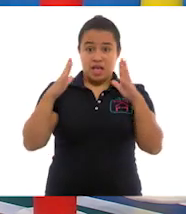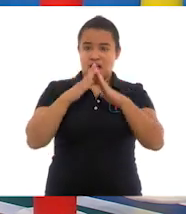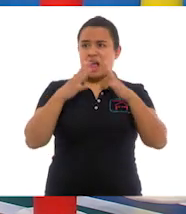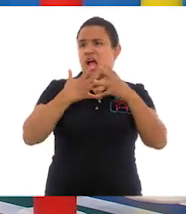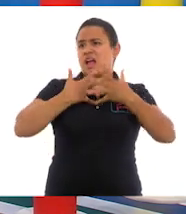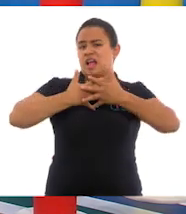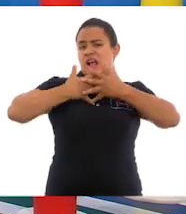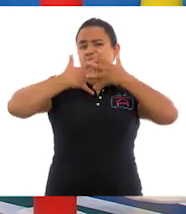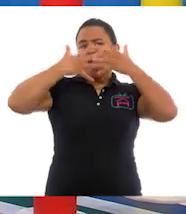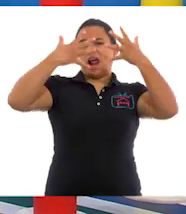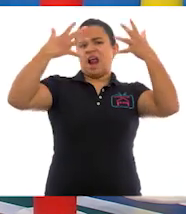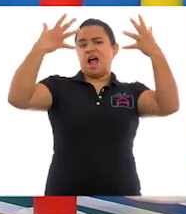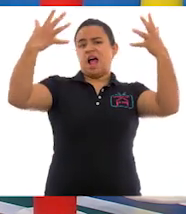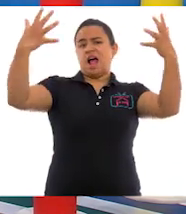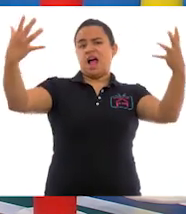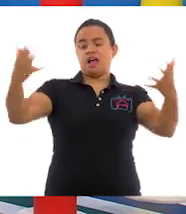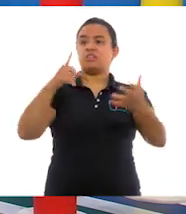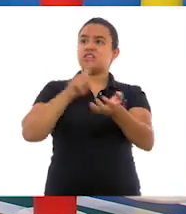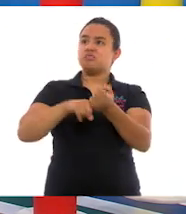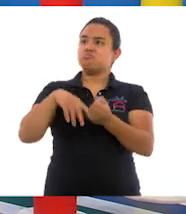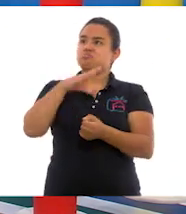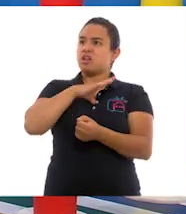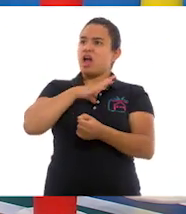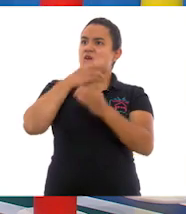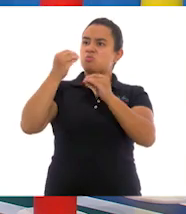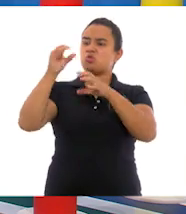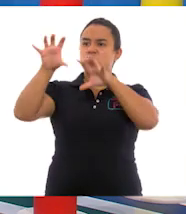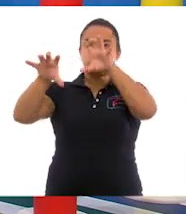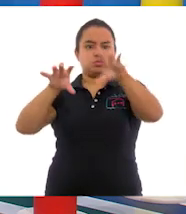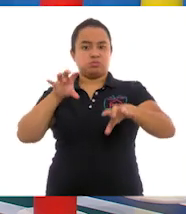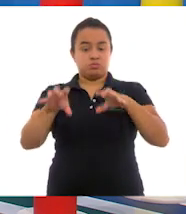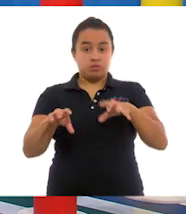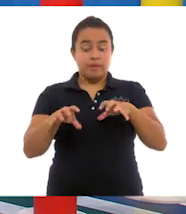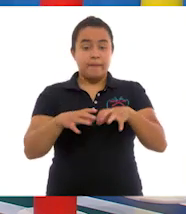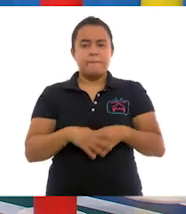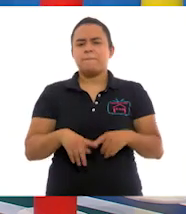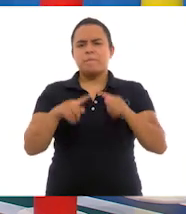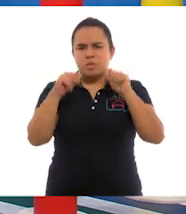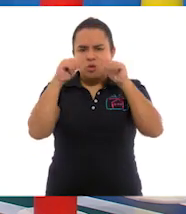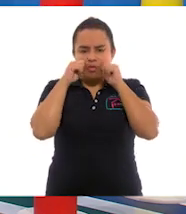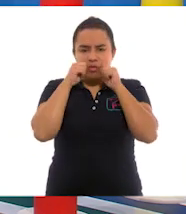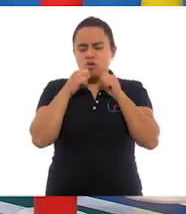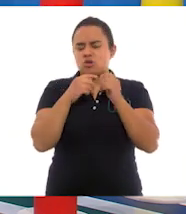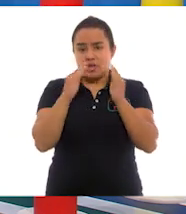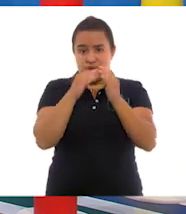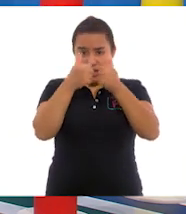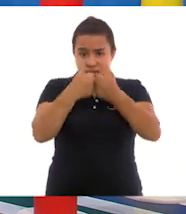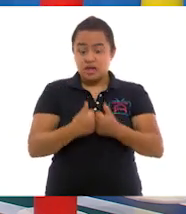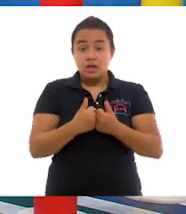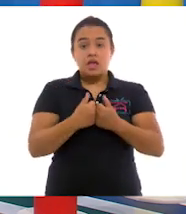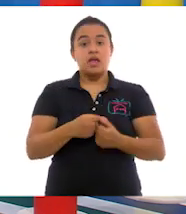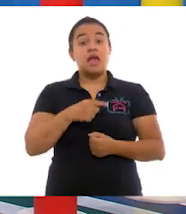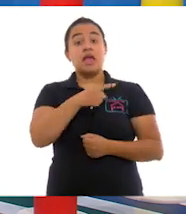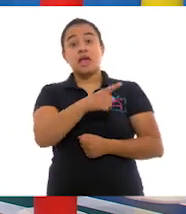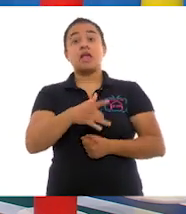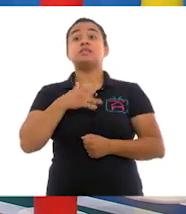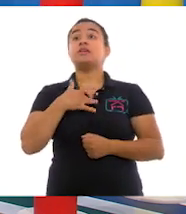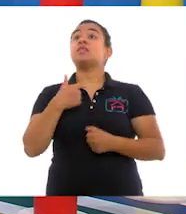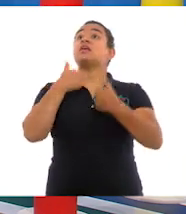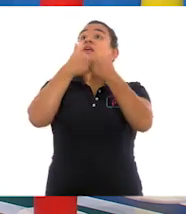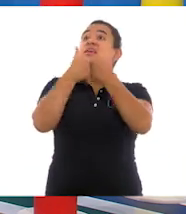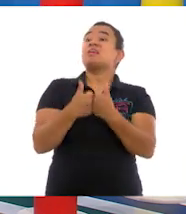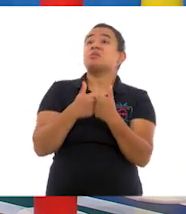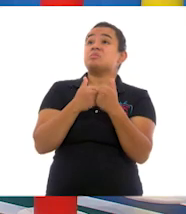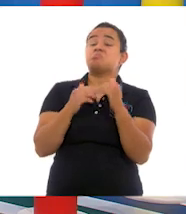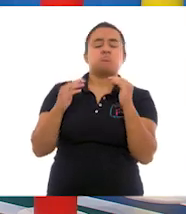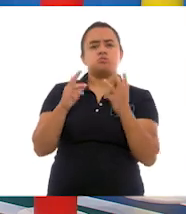es enorme y muy espaciosa y que, a pesar de que debemos estar en casa, él no se siente encerrado y